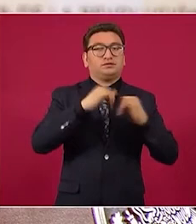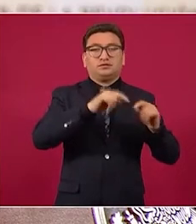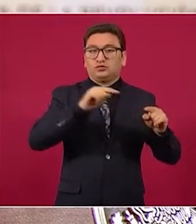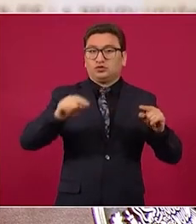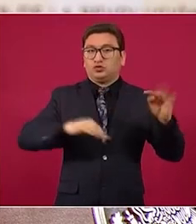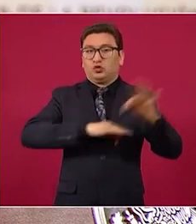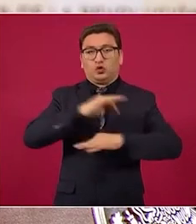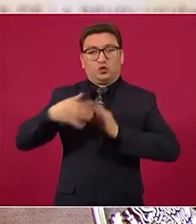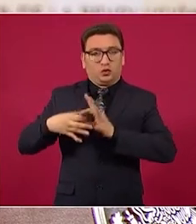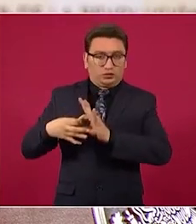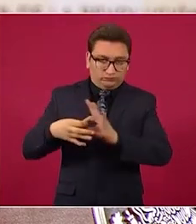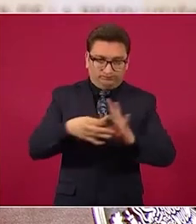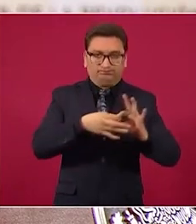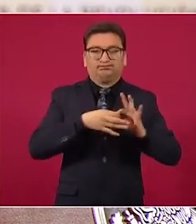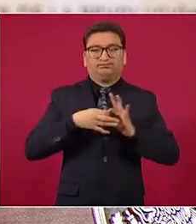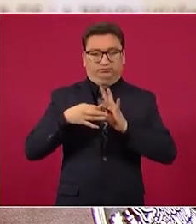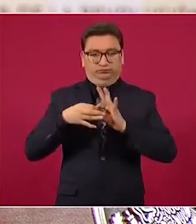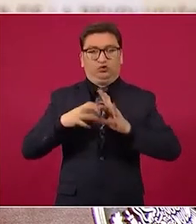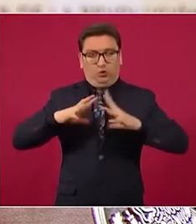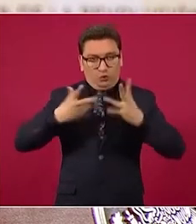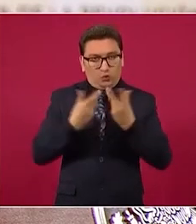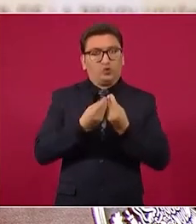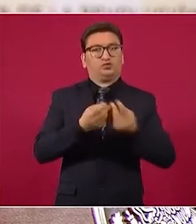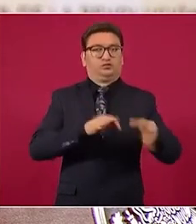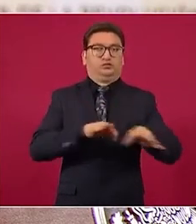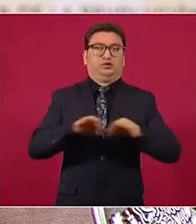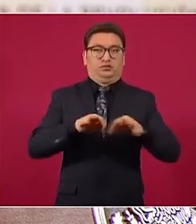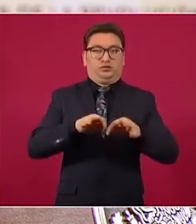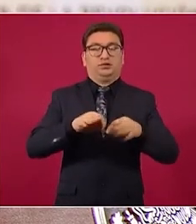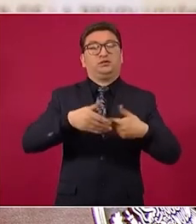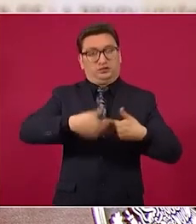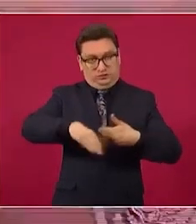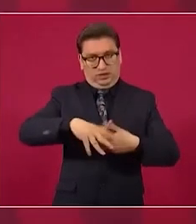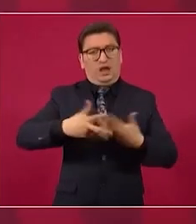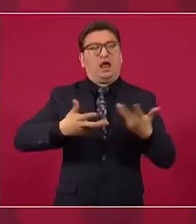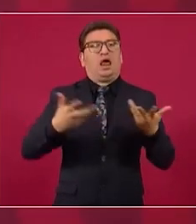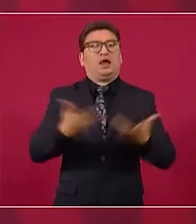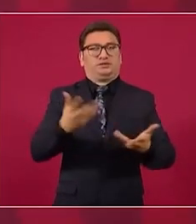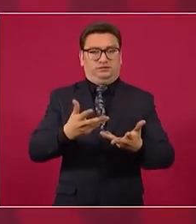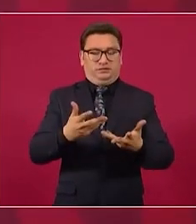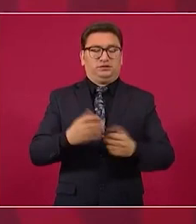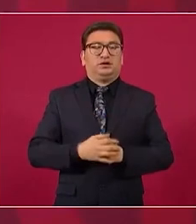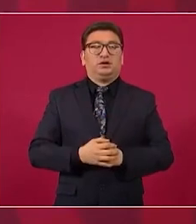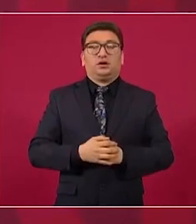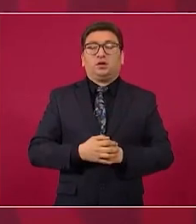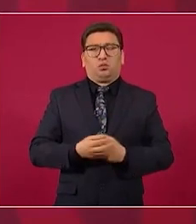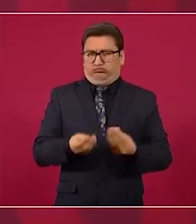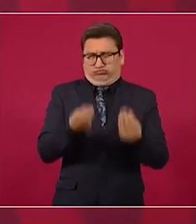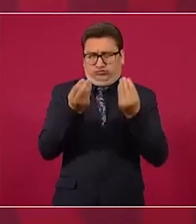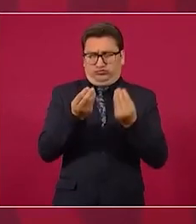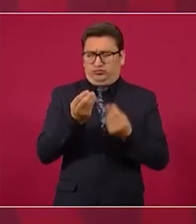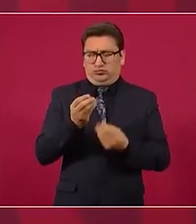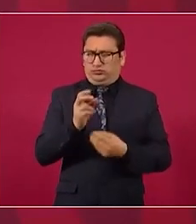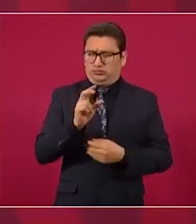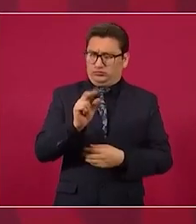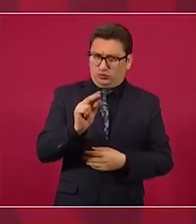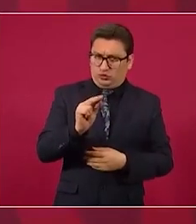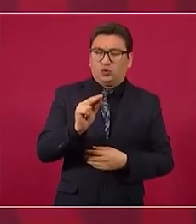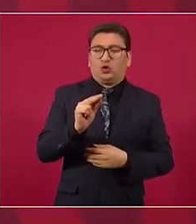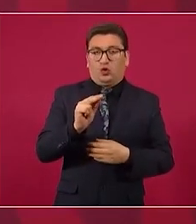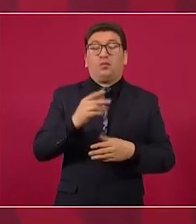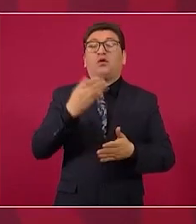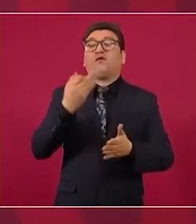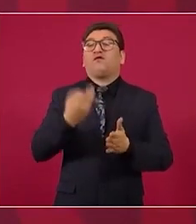y tenemos que hacer decía no son muchos porque tenemos que